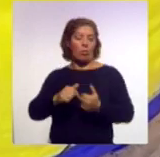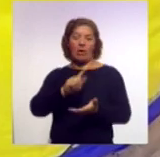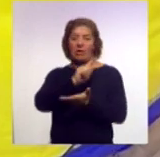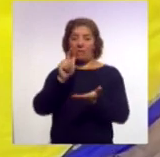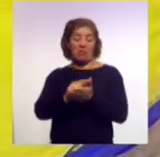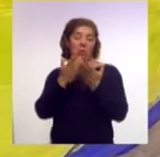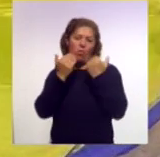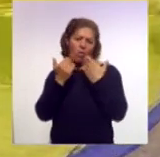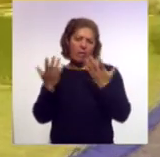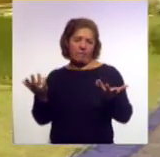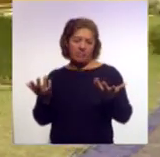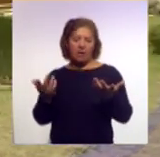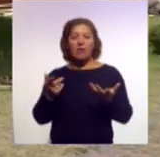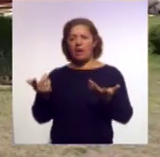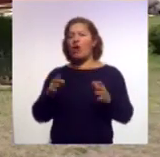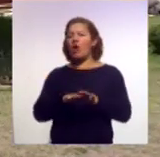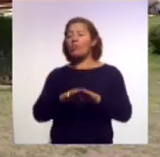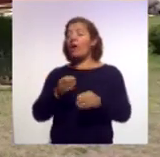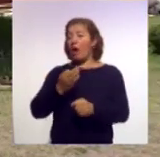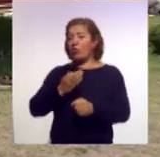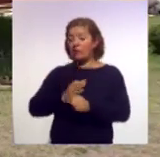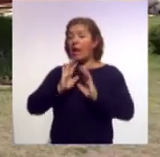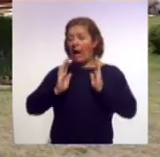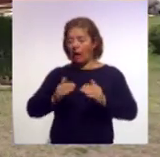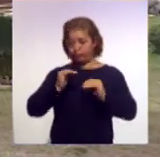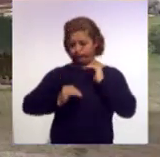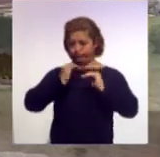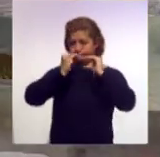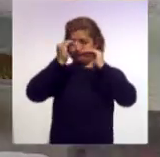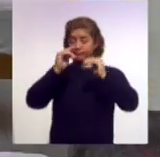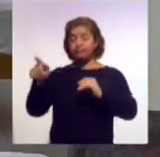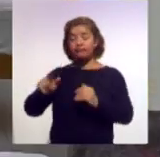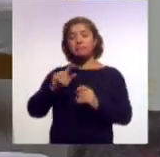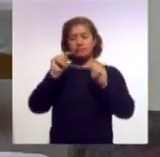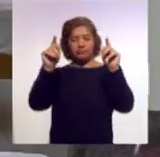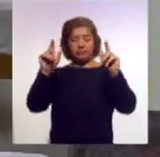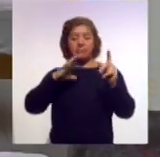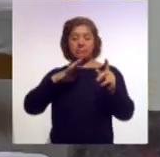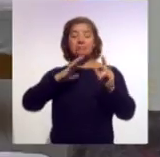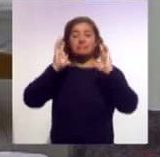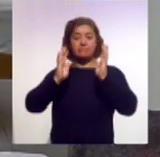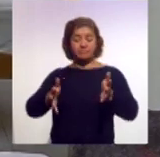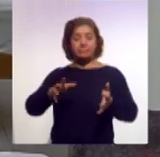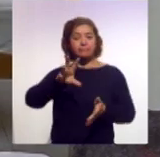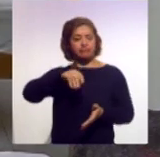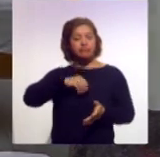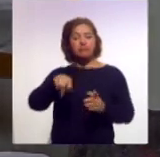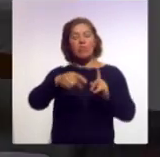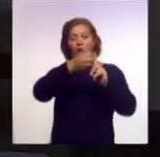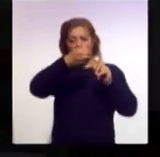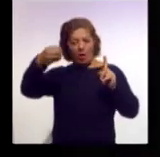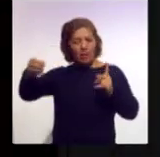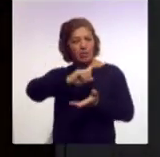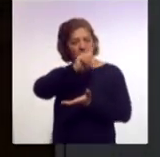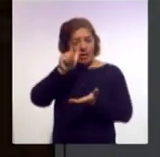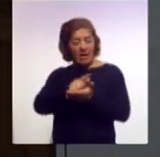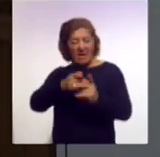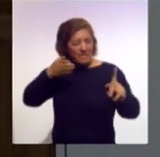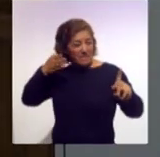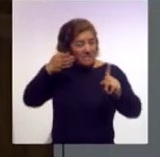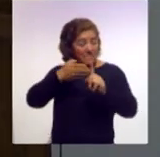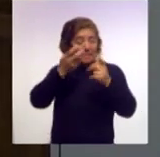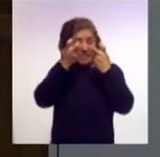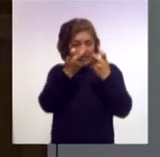adopciones y con esto Tlaxcala se suma a la totalidad de nueve estados que cuentan con un ordenamiento legal específico en la materia.